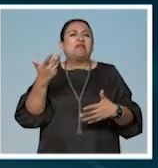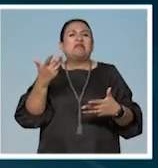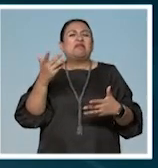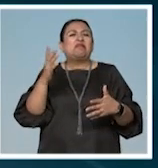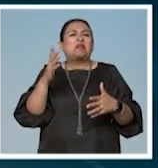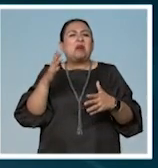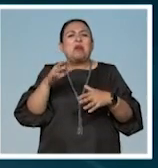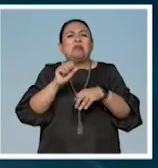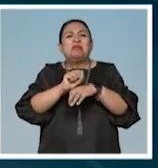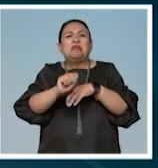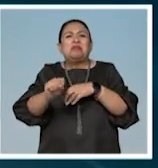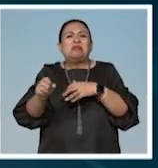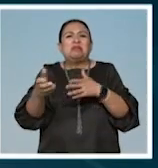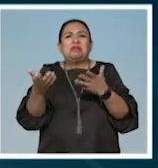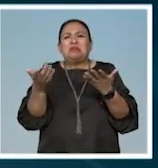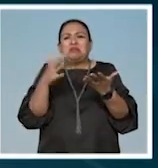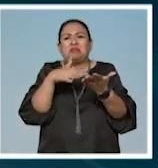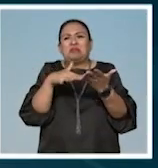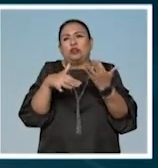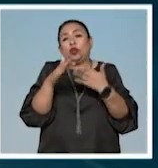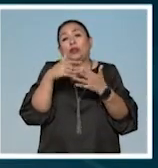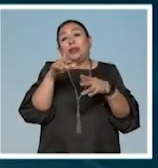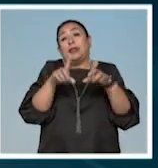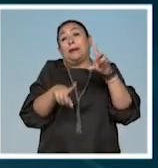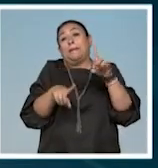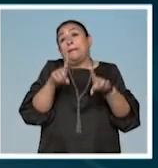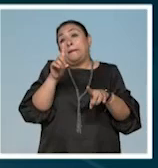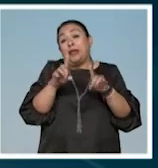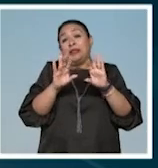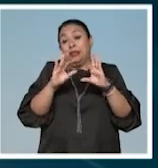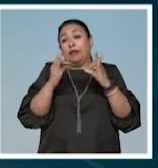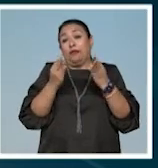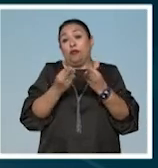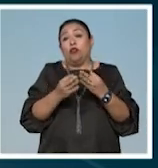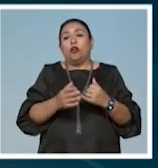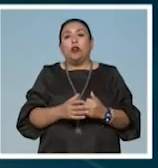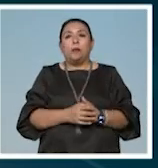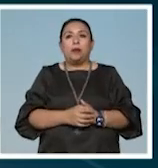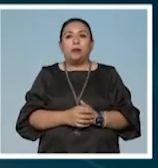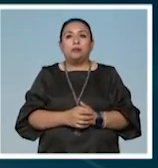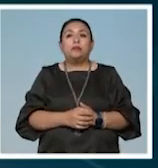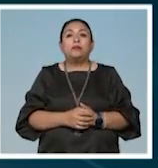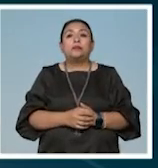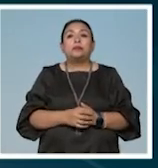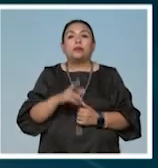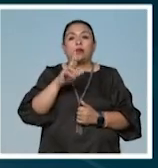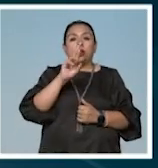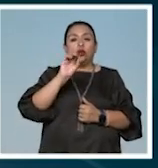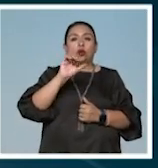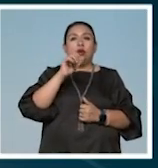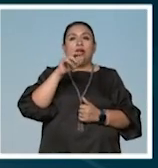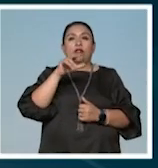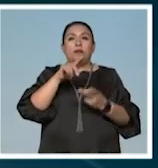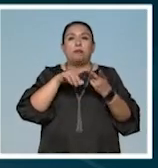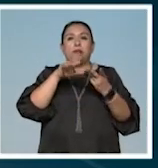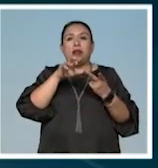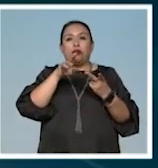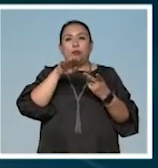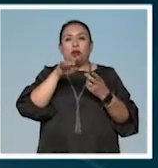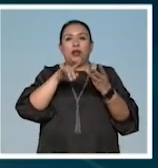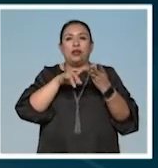superficial. En literatura, pues todo depende de la forma. Roald Hoffman, Mario Molina,